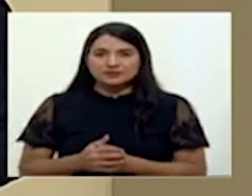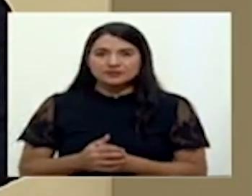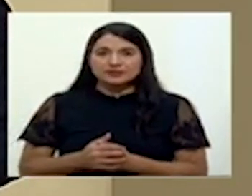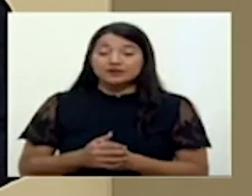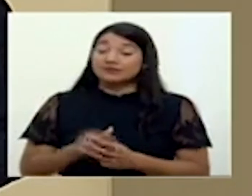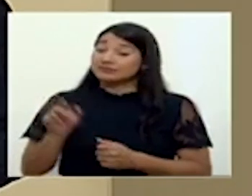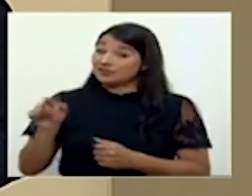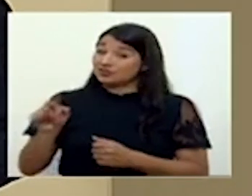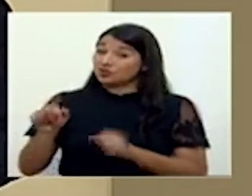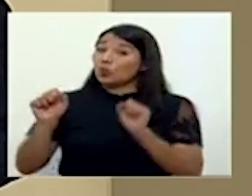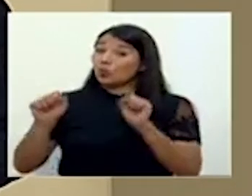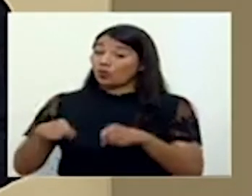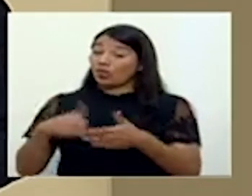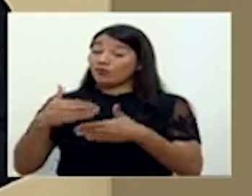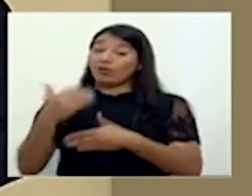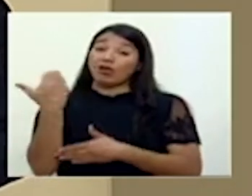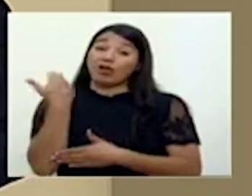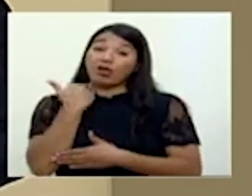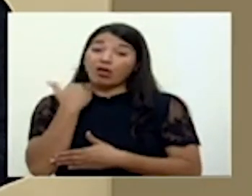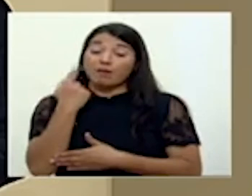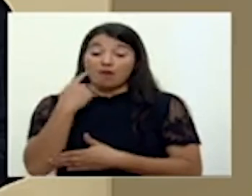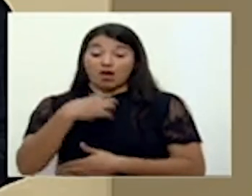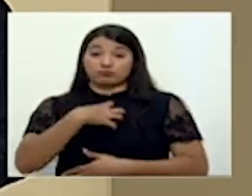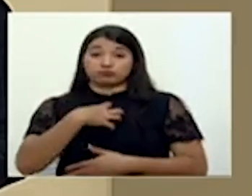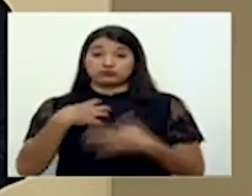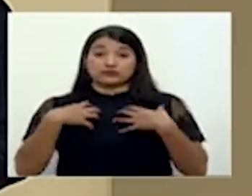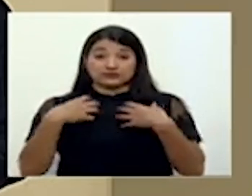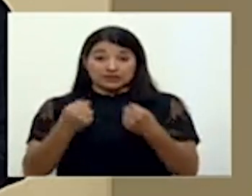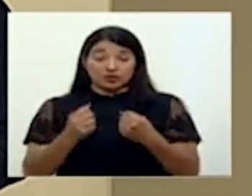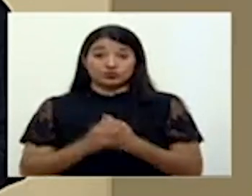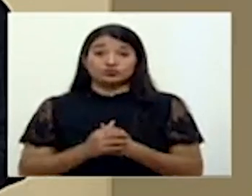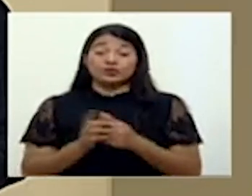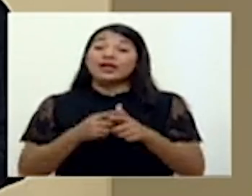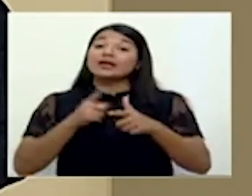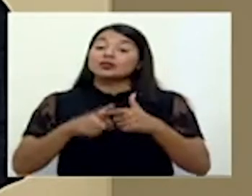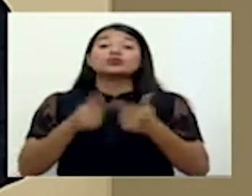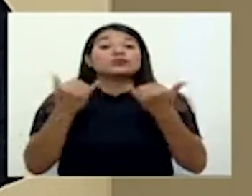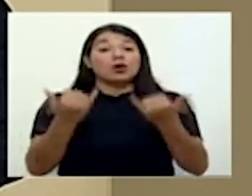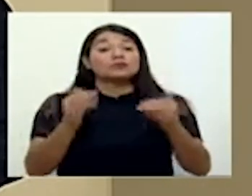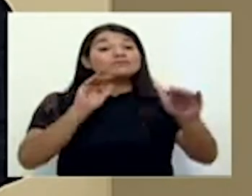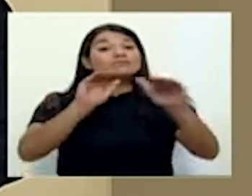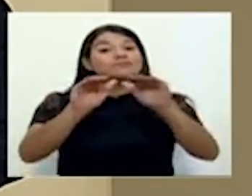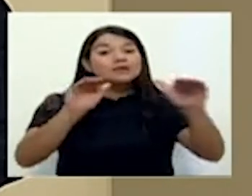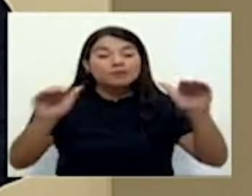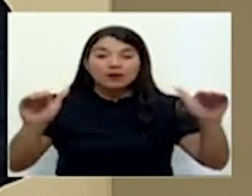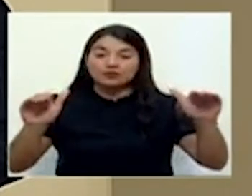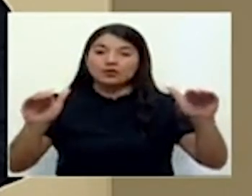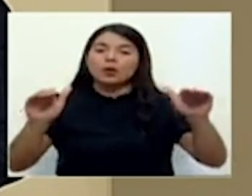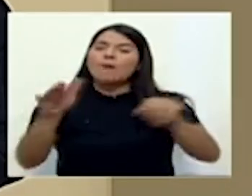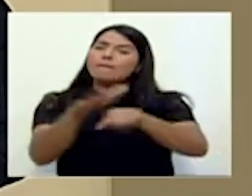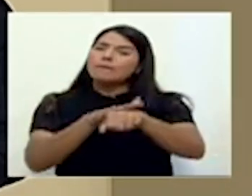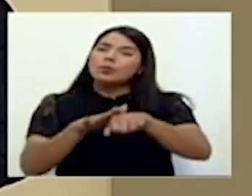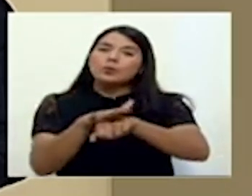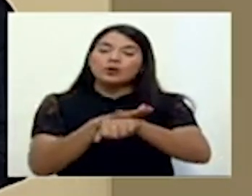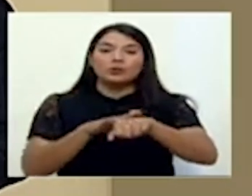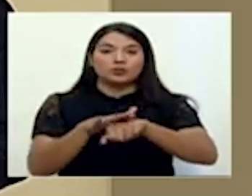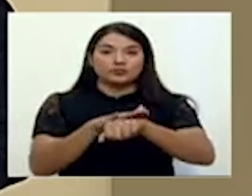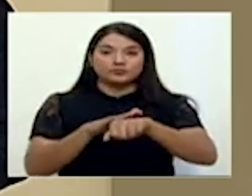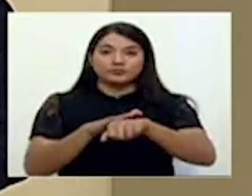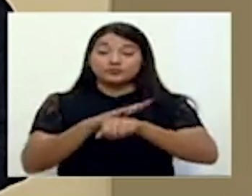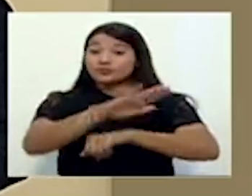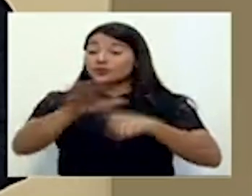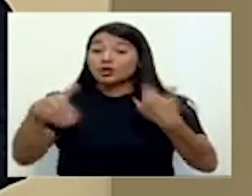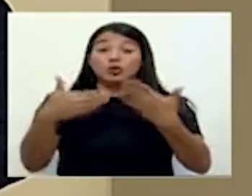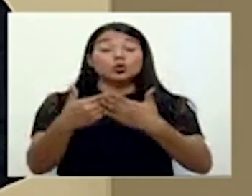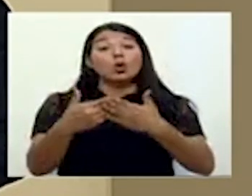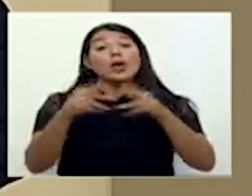más bien están haciendo una torta para su salud. Entonces, ahí sí hacer ese llamado a que, por favor, todas